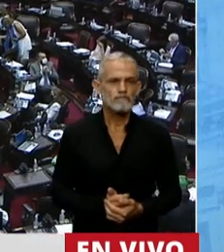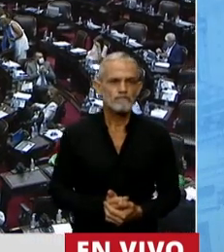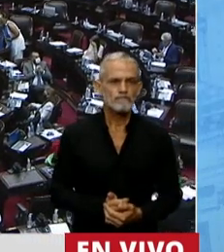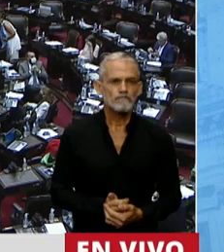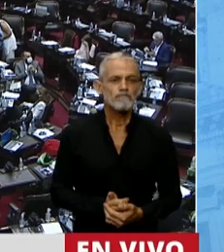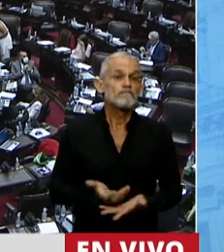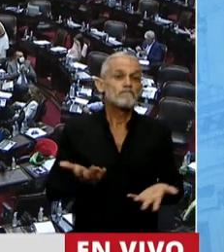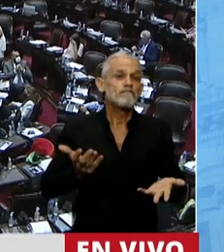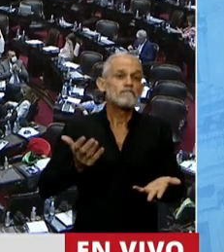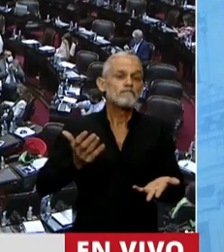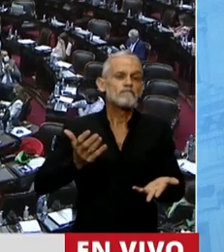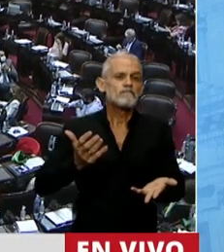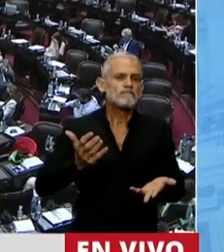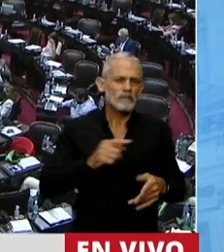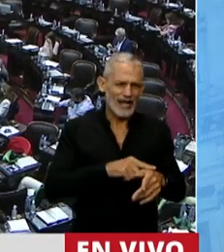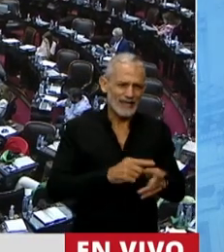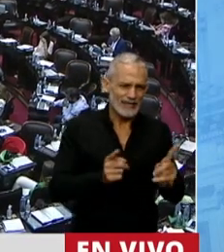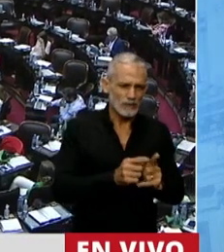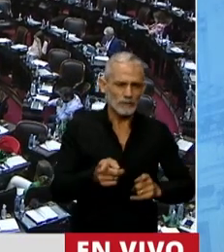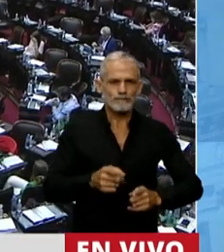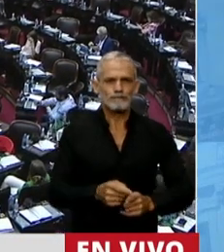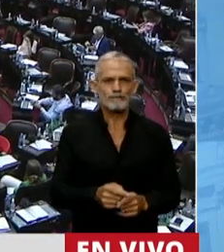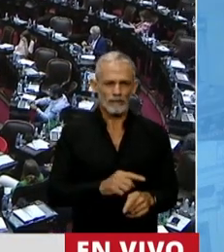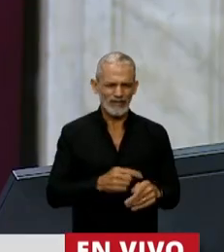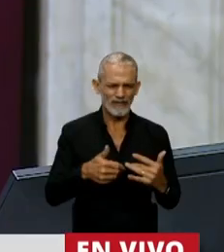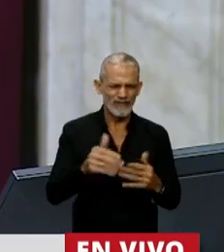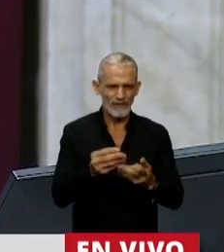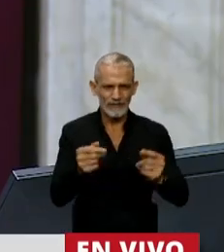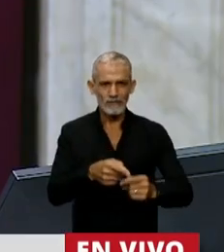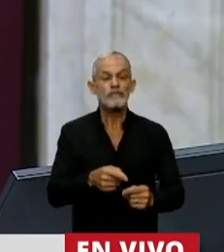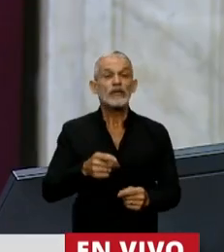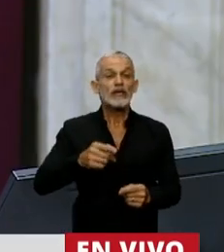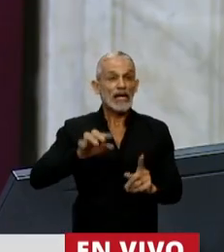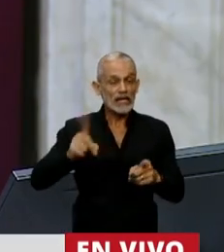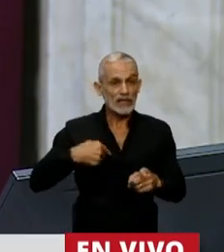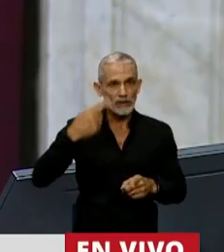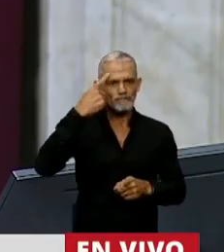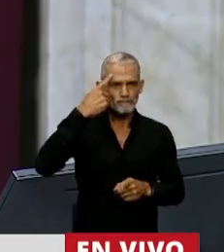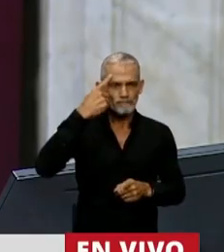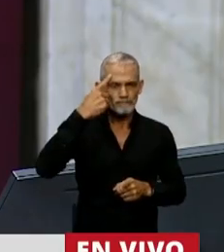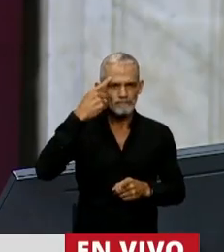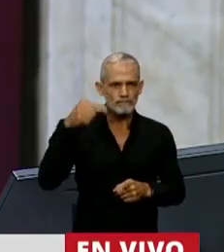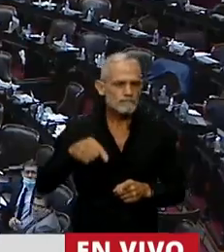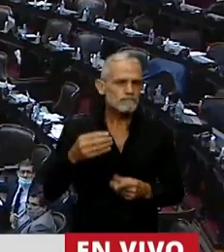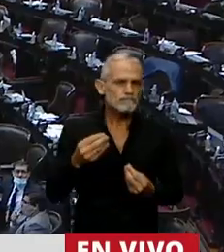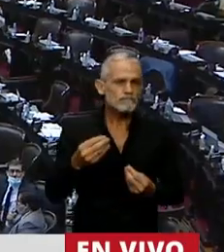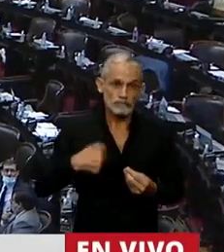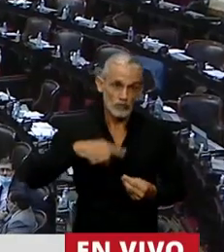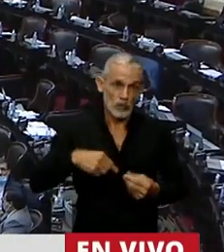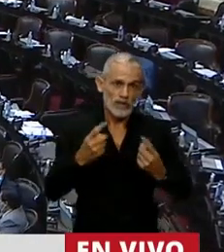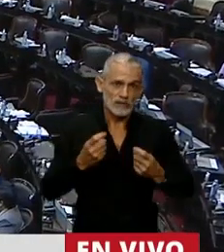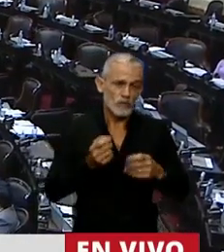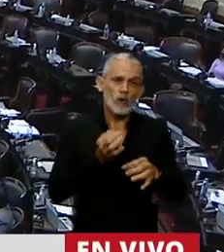Y además, se habló, ahí termino, Presidente. Y tenemos que tener en cuenta también que esto, necesitamos